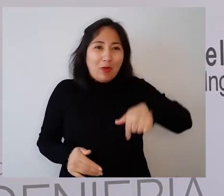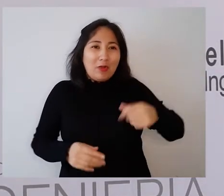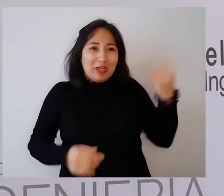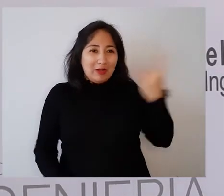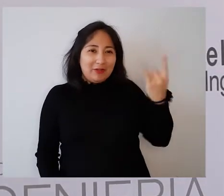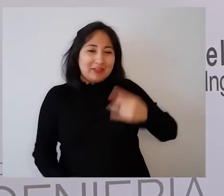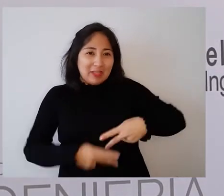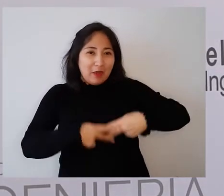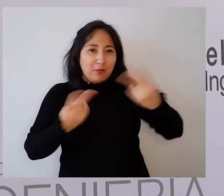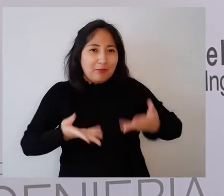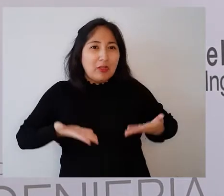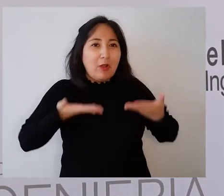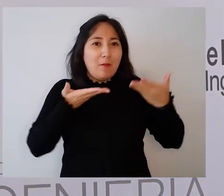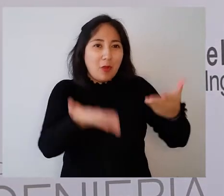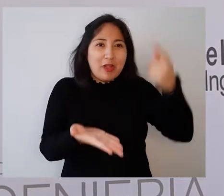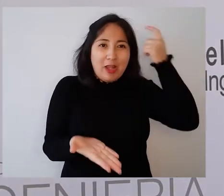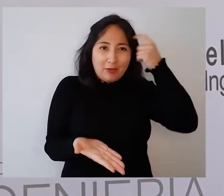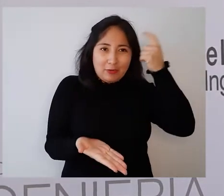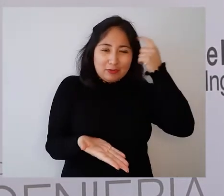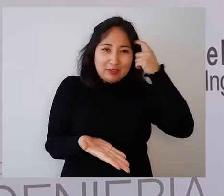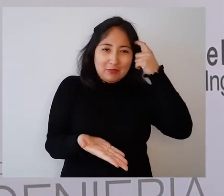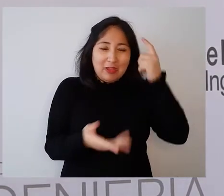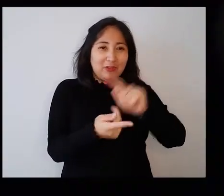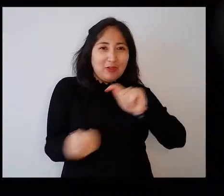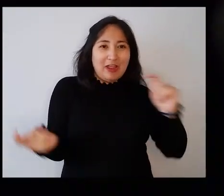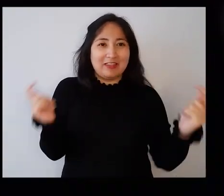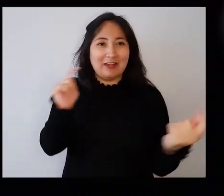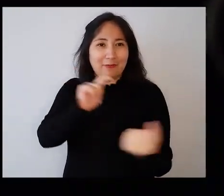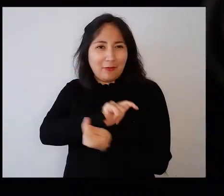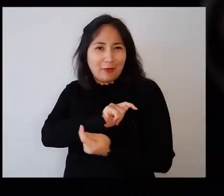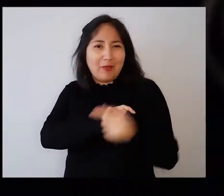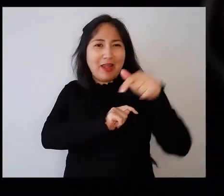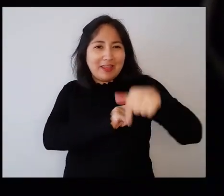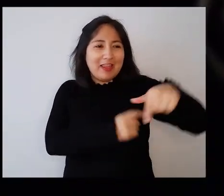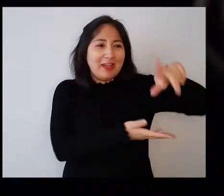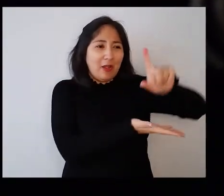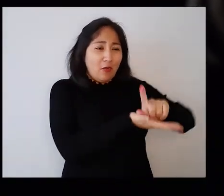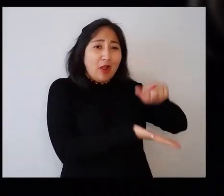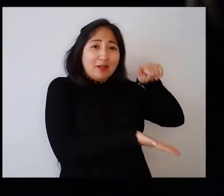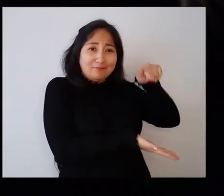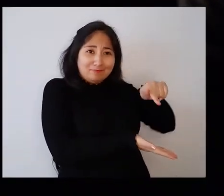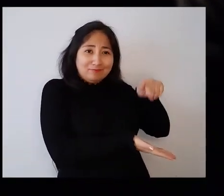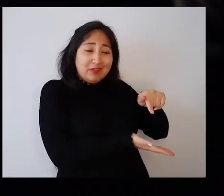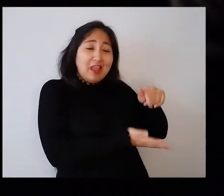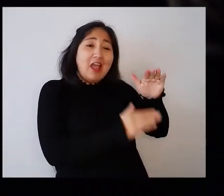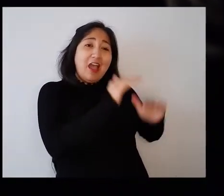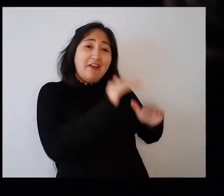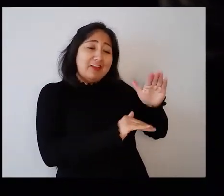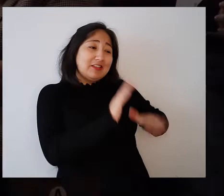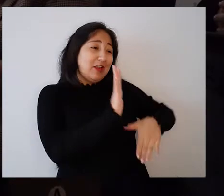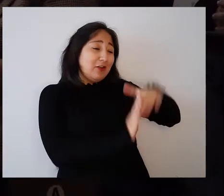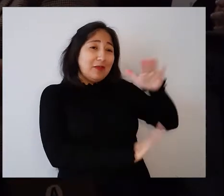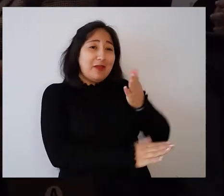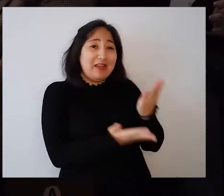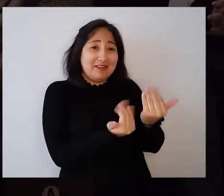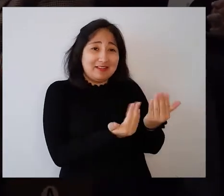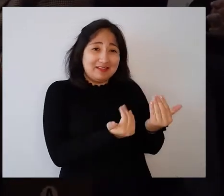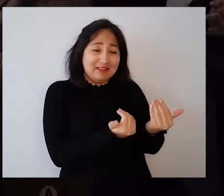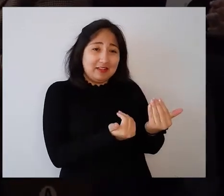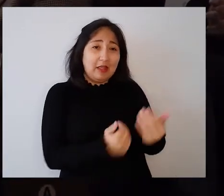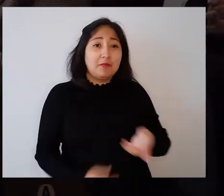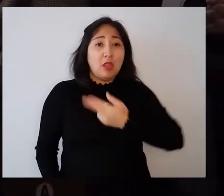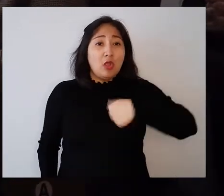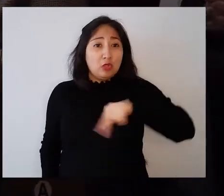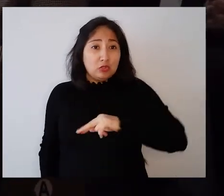cómo hoy día las universidades públicas ponen el conocimiento a disposición de las transformaciones, particularmente del sector poniente, muchas veces es el que más lo